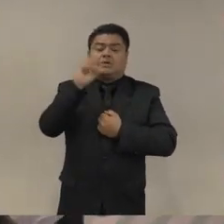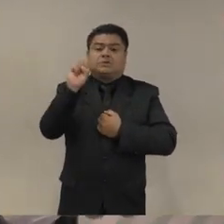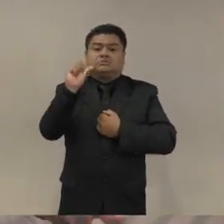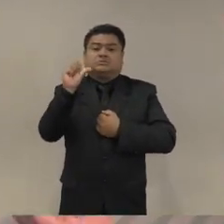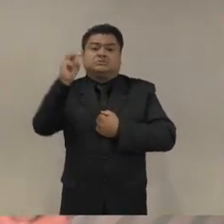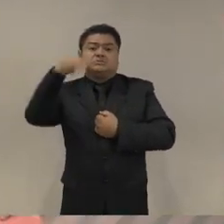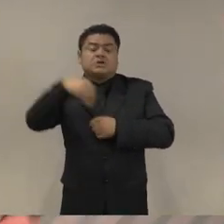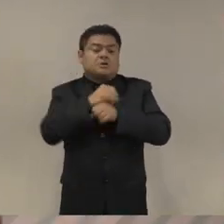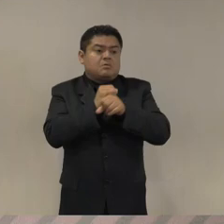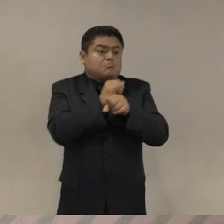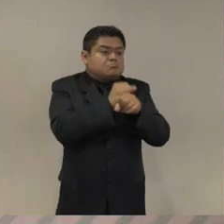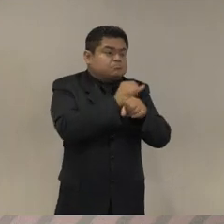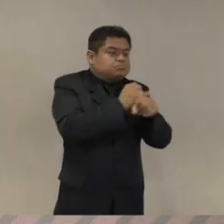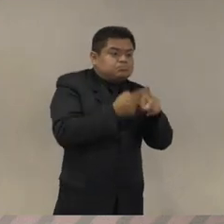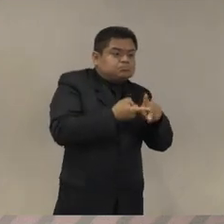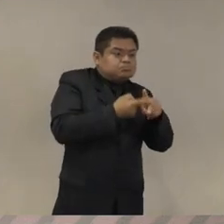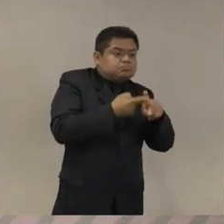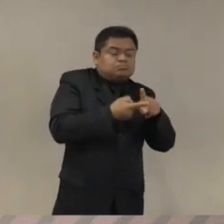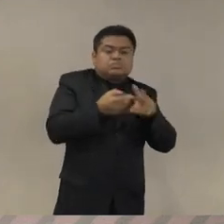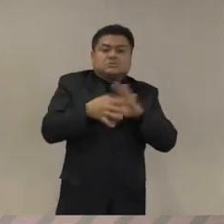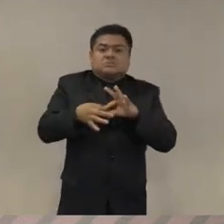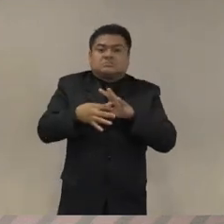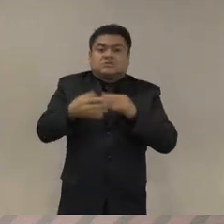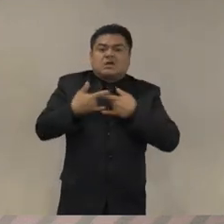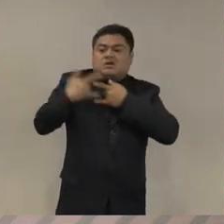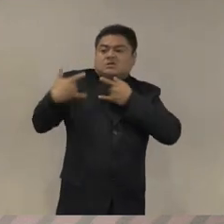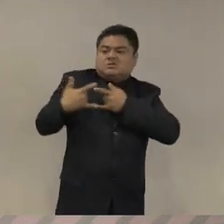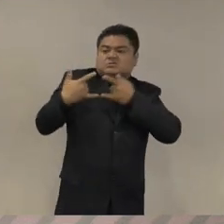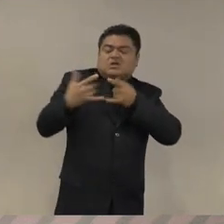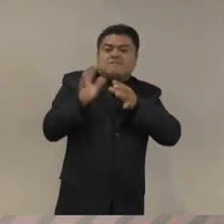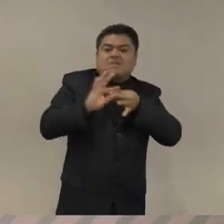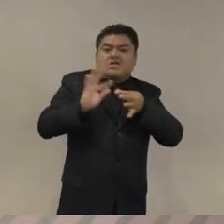y hay mucho más militares que policías